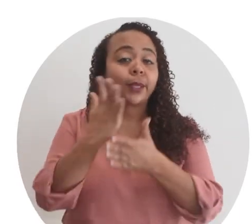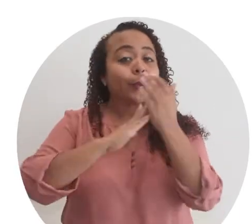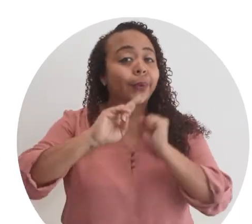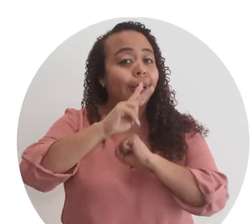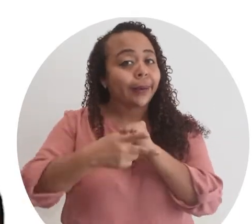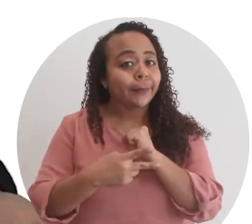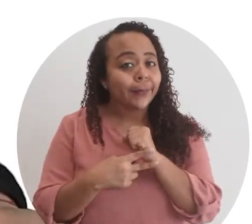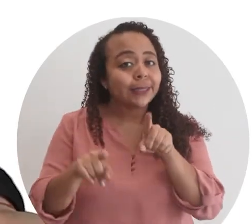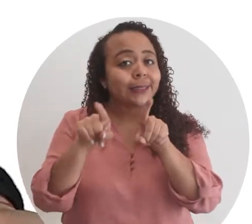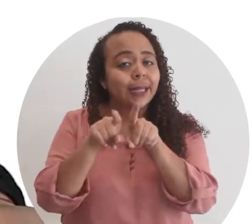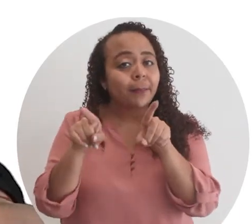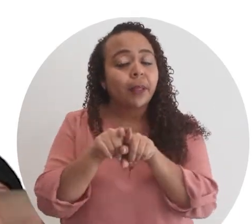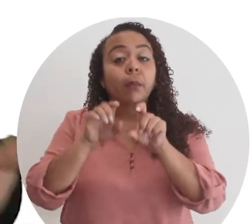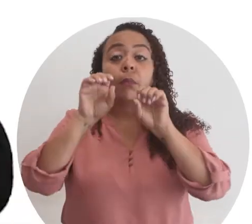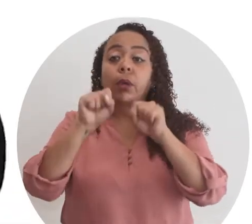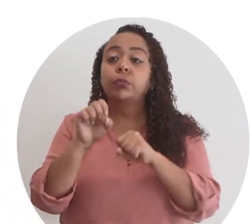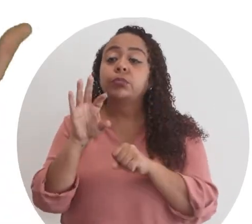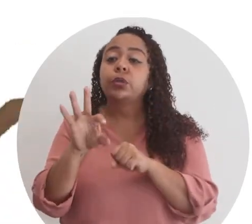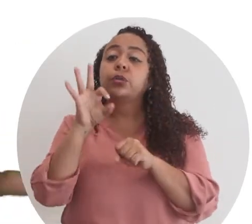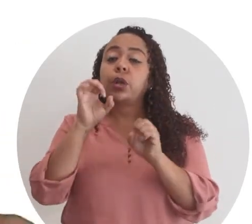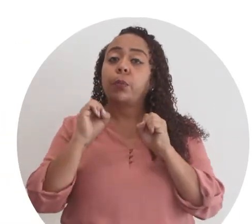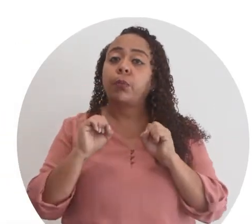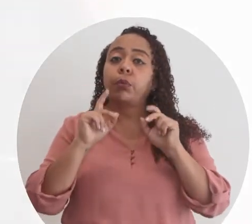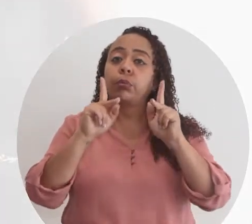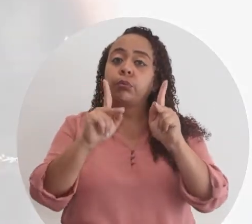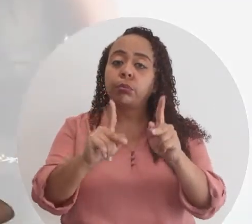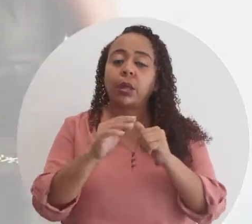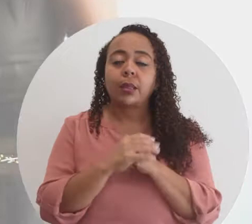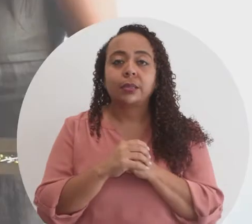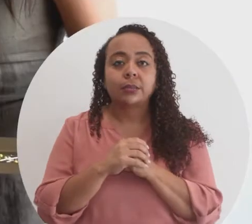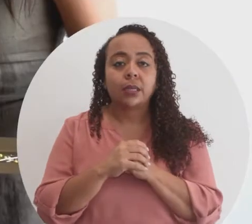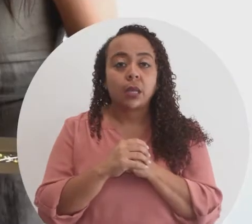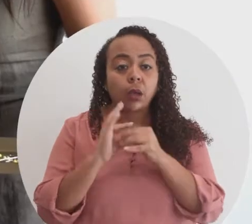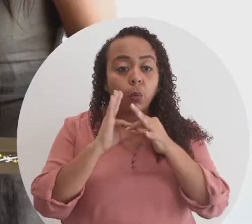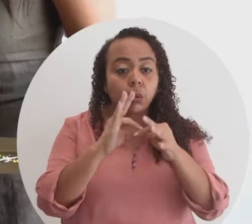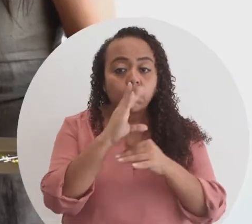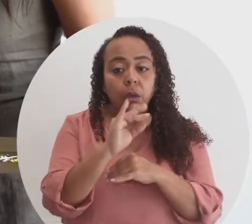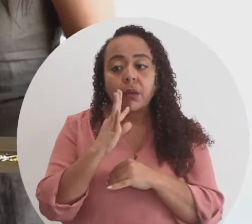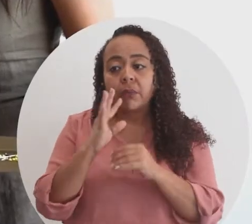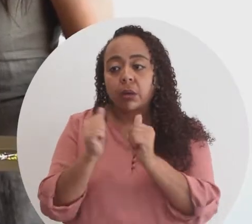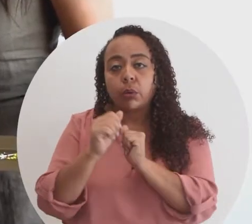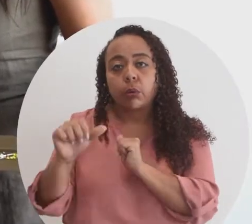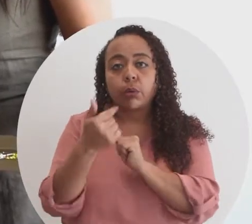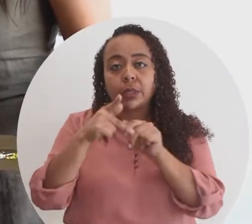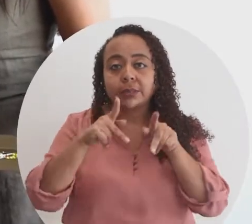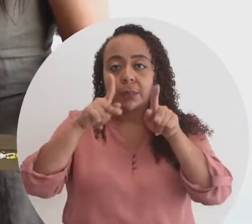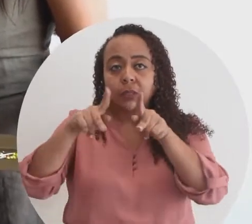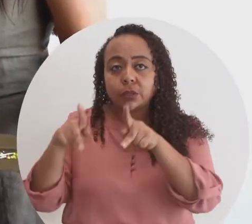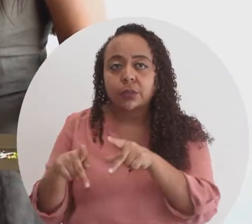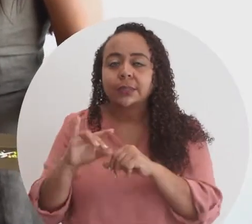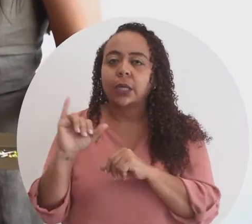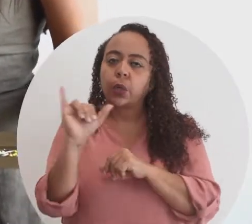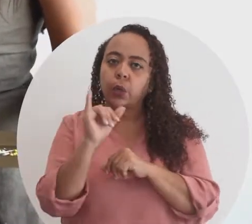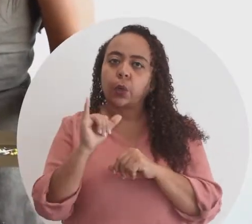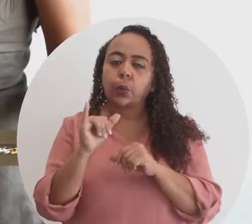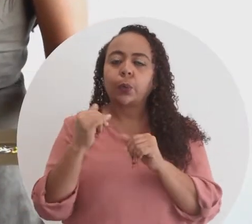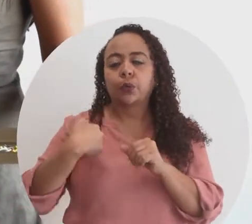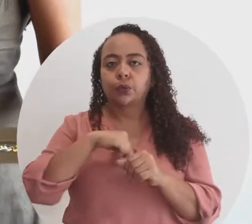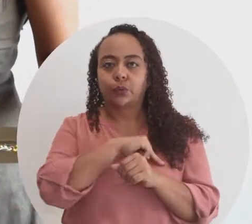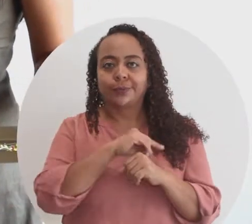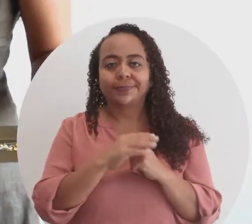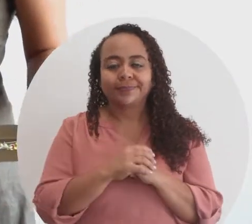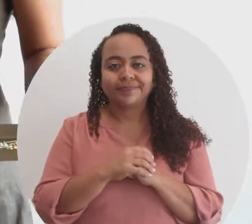A veces incluso podemos encontrar oportunidades al conectar y hablar con otras personas emprendedoras como